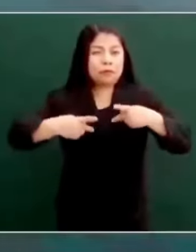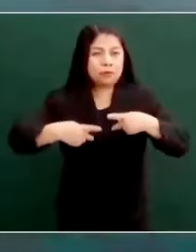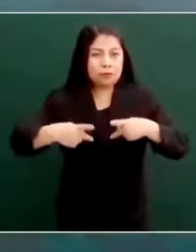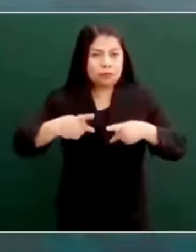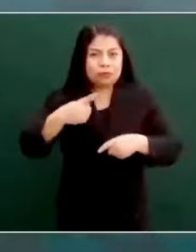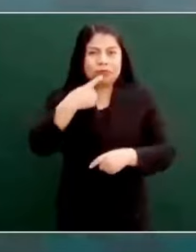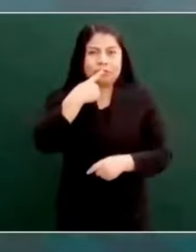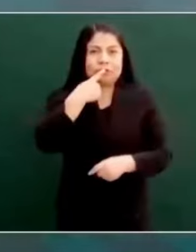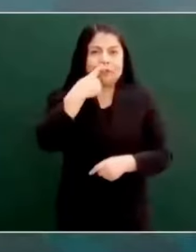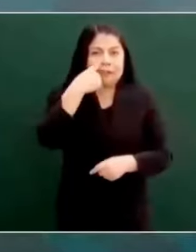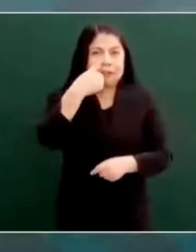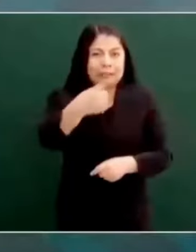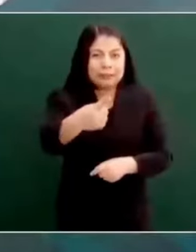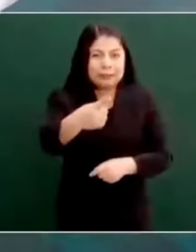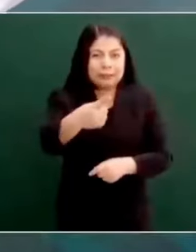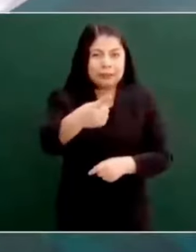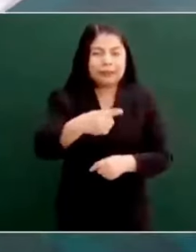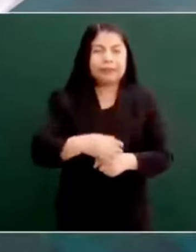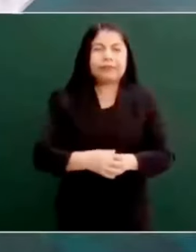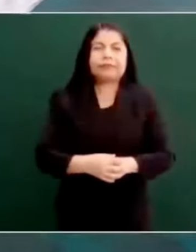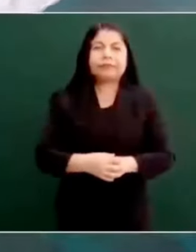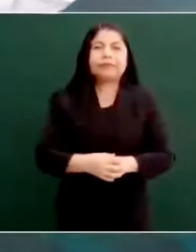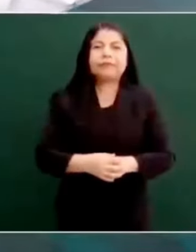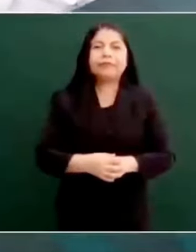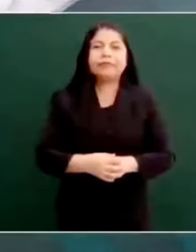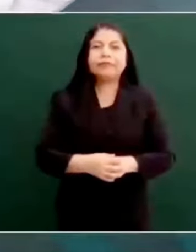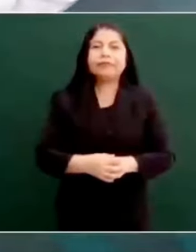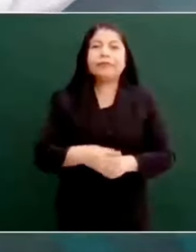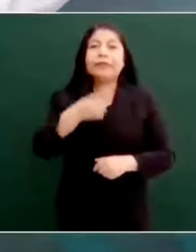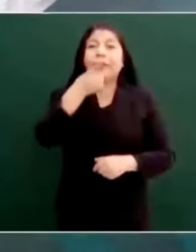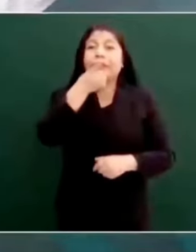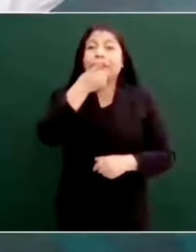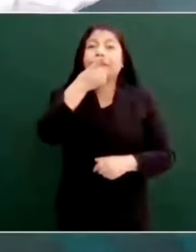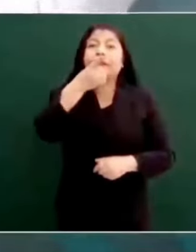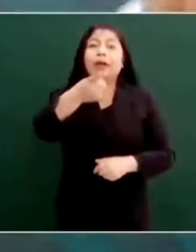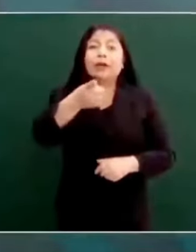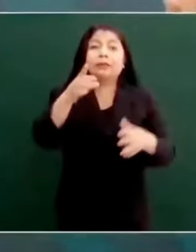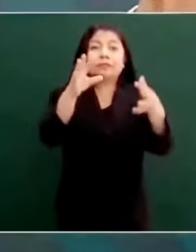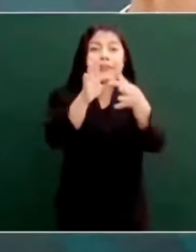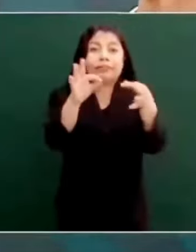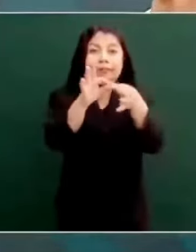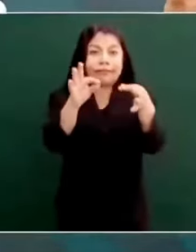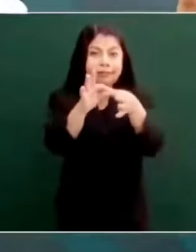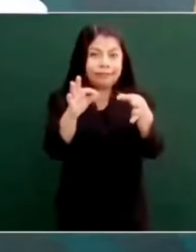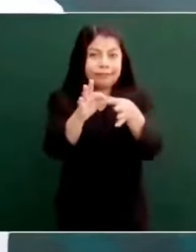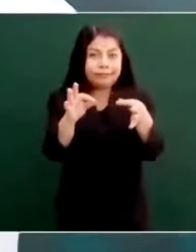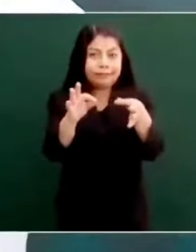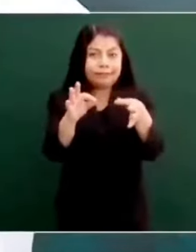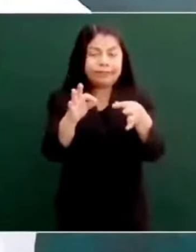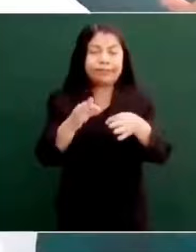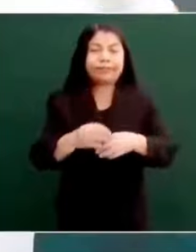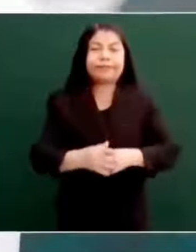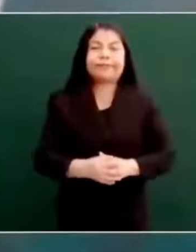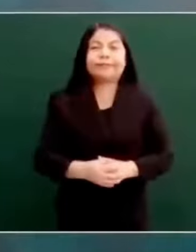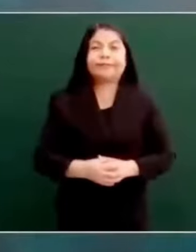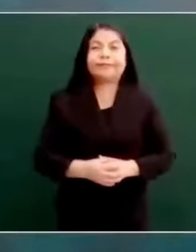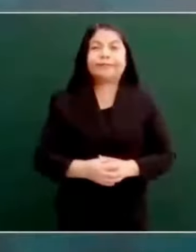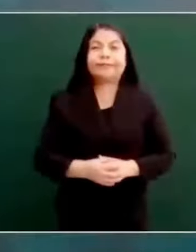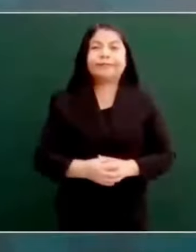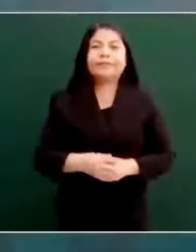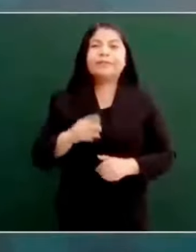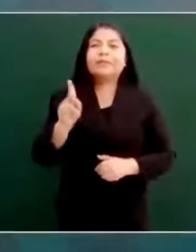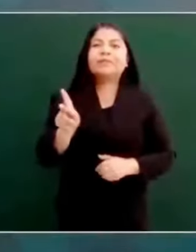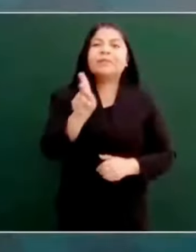que dijo, esa declaración es el equivalente al desafuero,